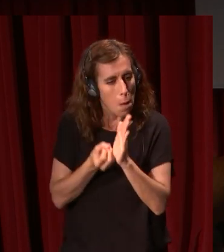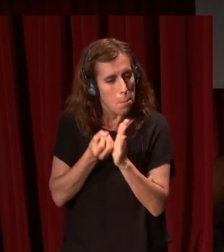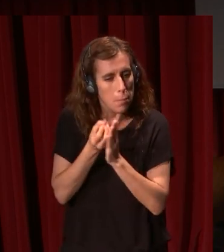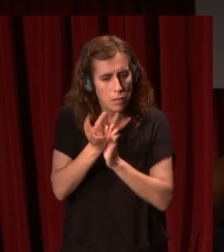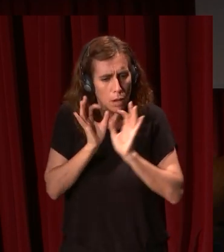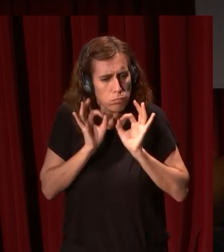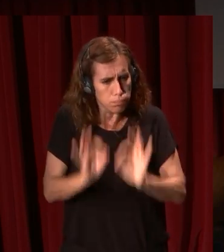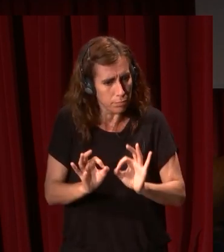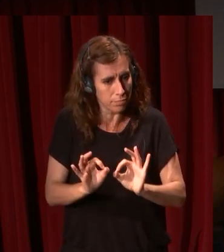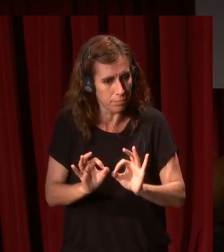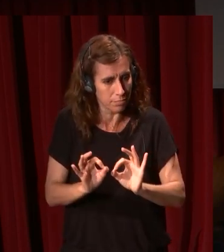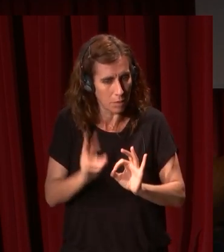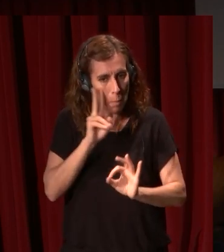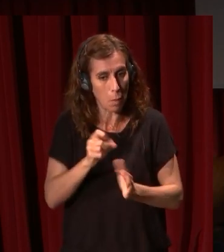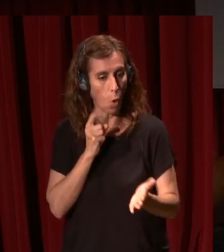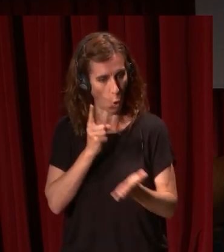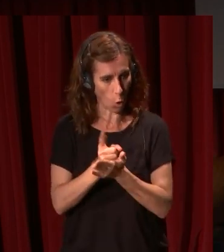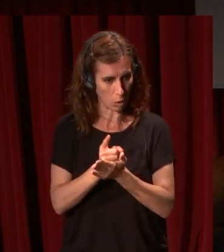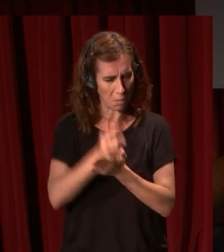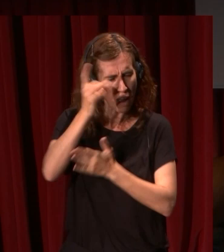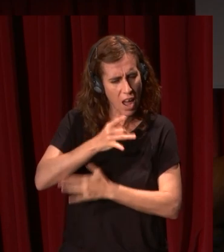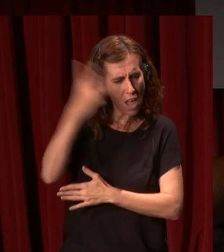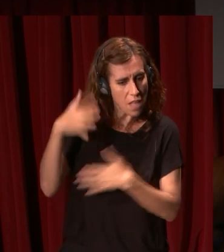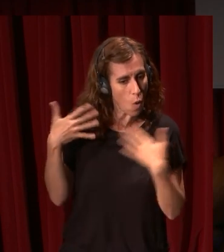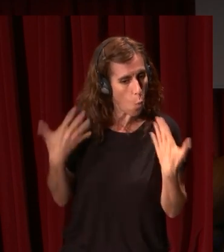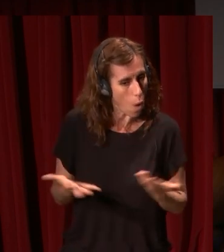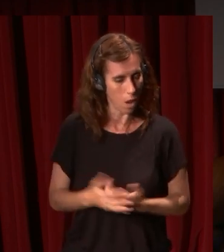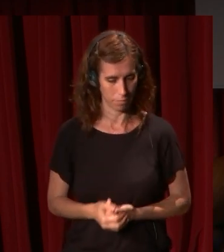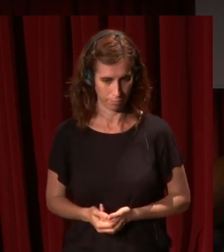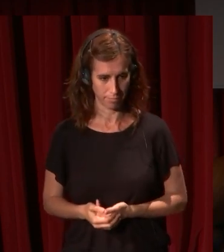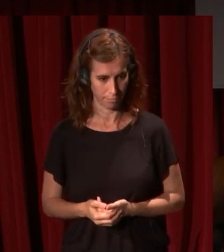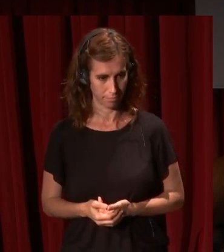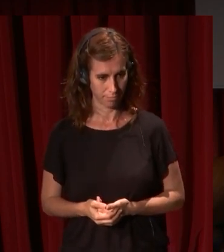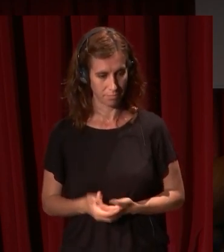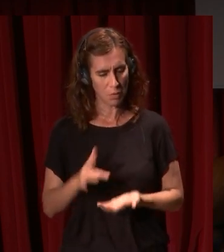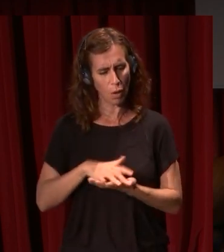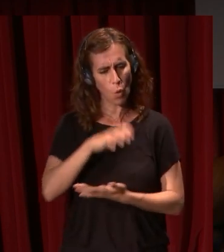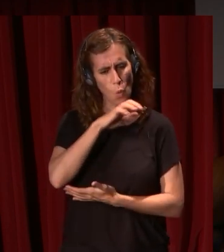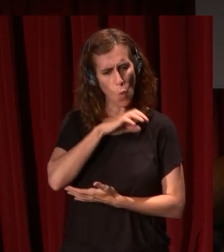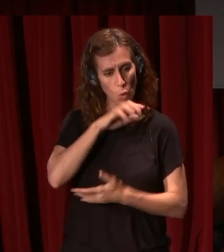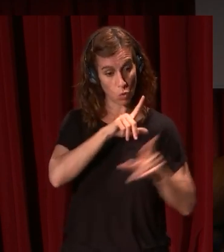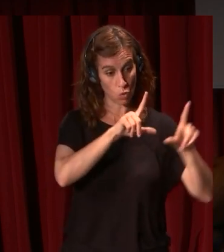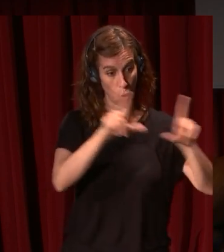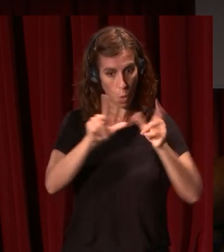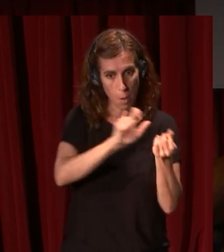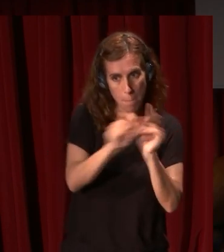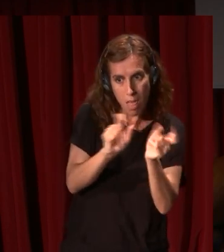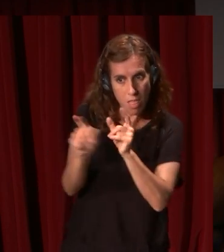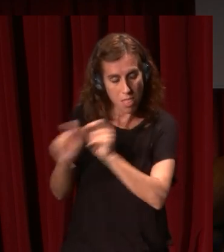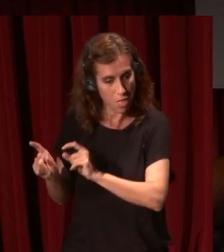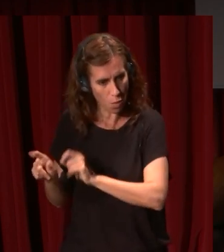volvamos a él por último para terminar la idea de que realmente es muy curioso que estos cuadros se parezcan tanto